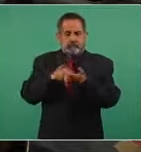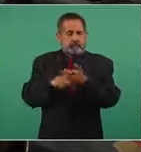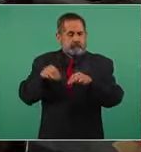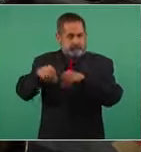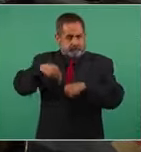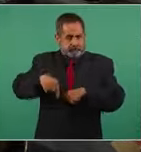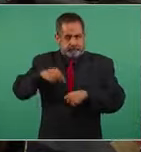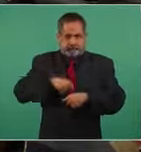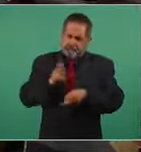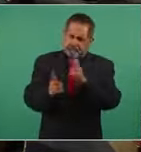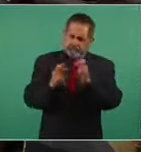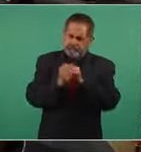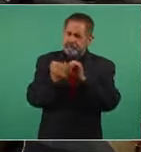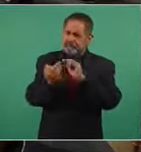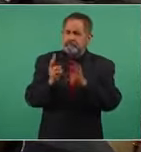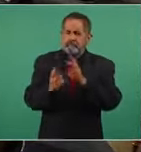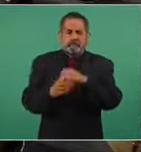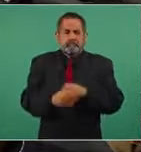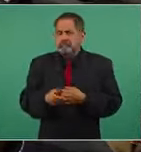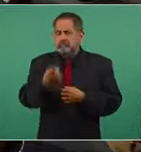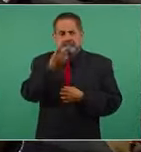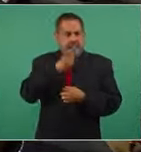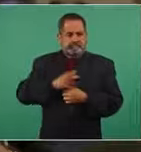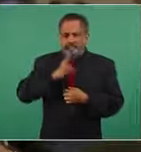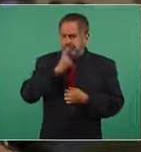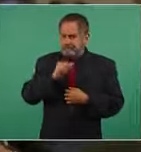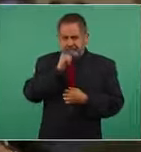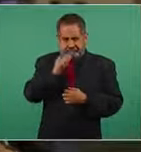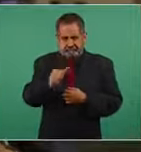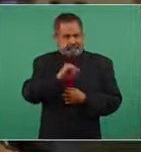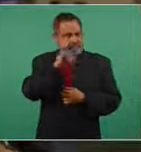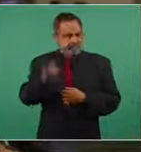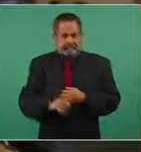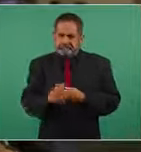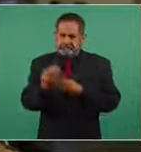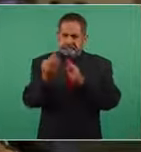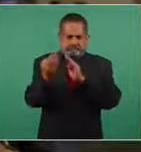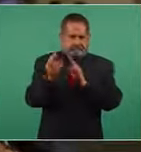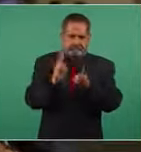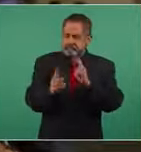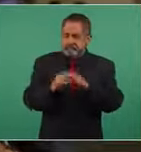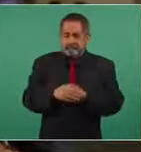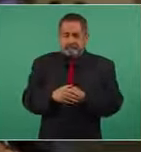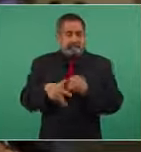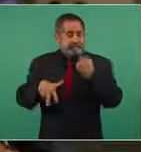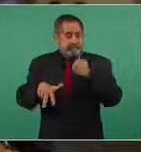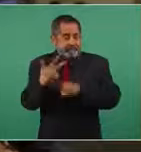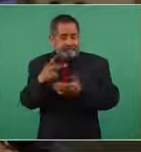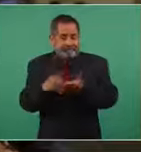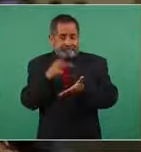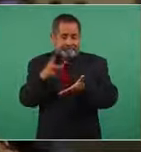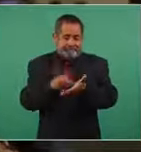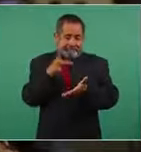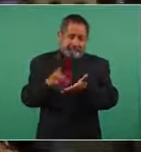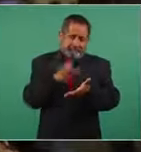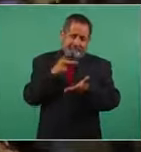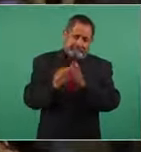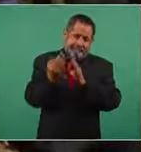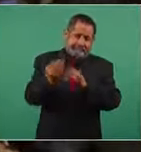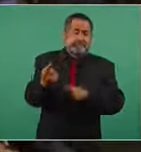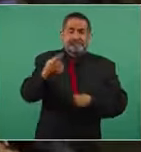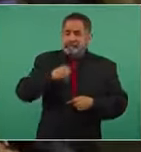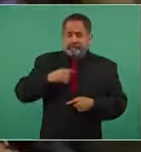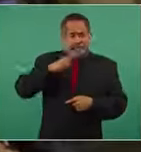trabajo, pues nunca me dio respuesta, nunca me dio la cara, la busqué en más de 13 ocasiones y hasta el día de hoy no hay